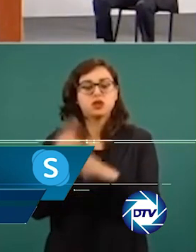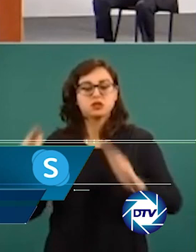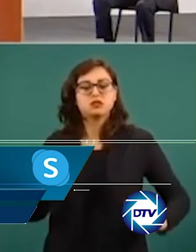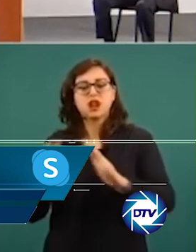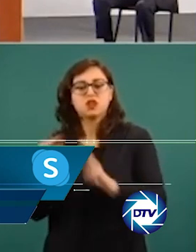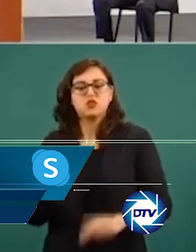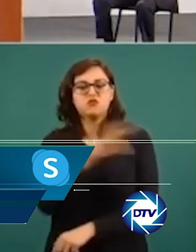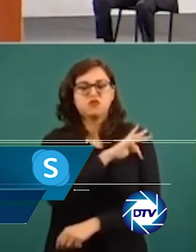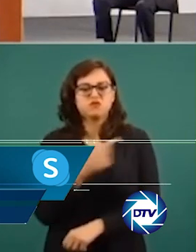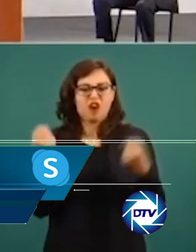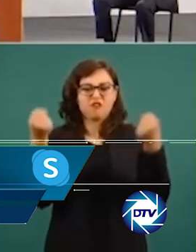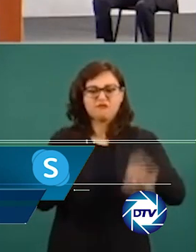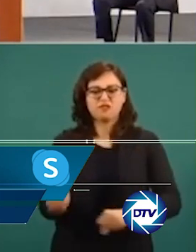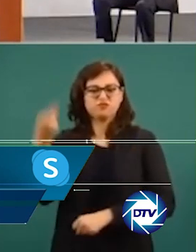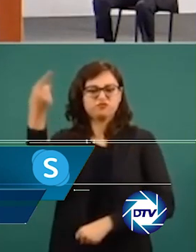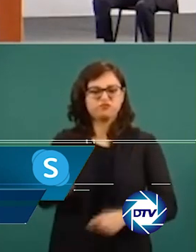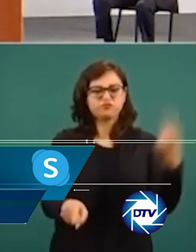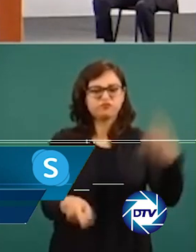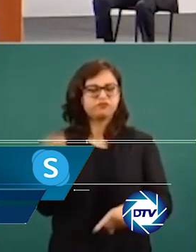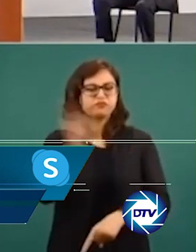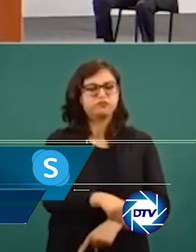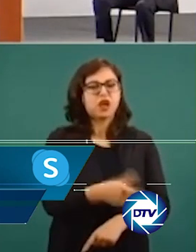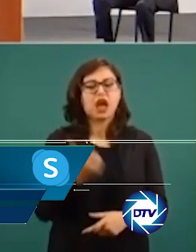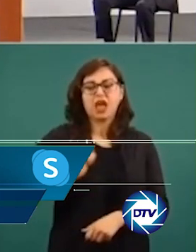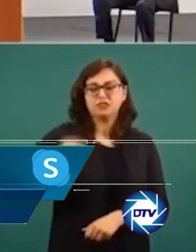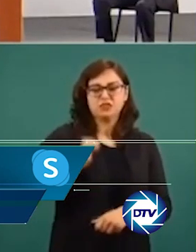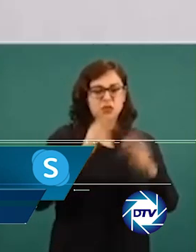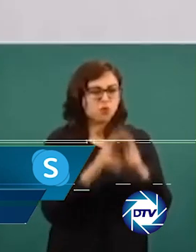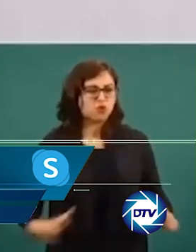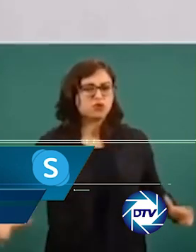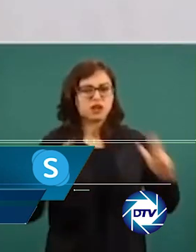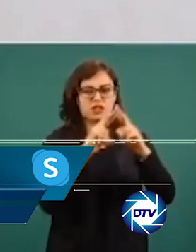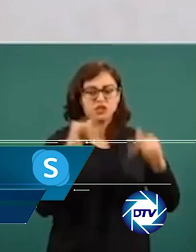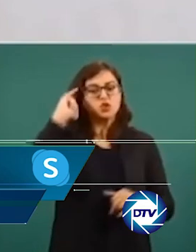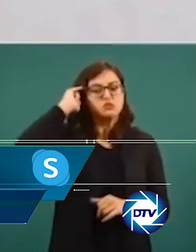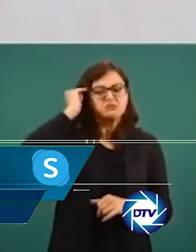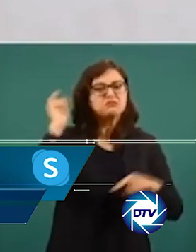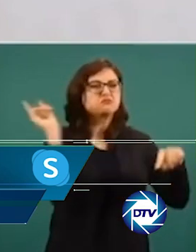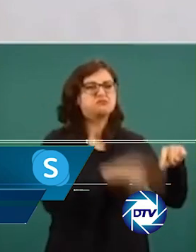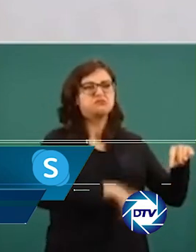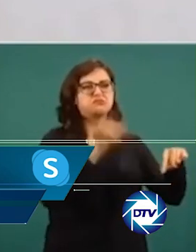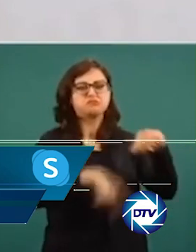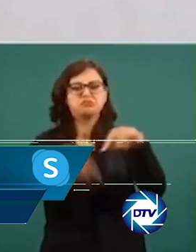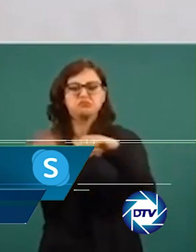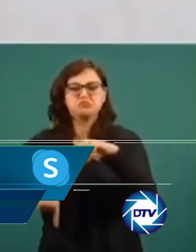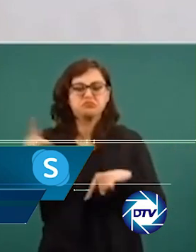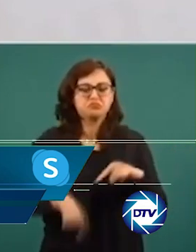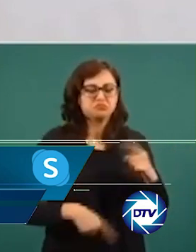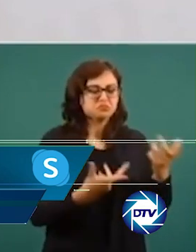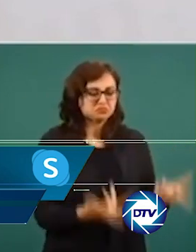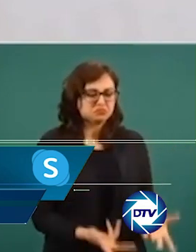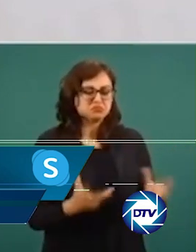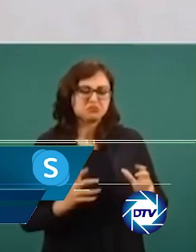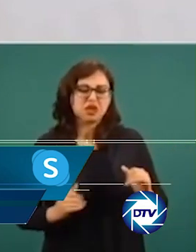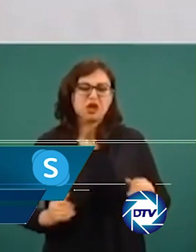ataca a los pobres que luchan por dejar de serlo y me los tacha de aspiracionistas y materialistas,